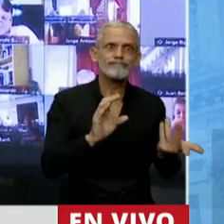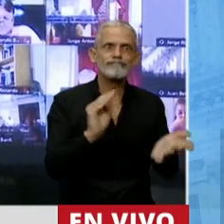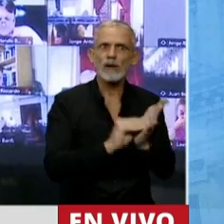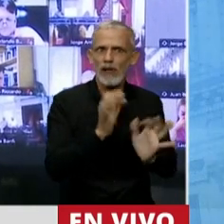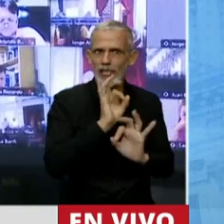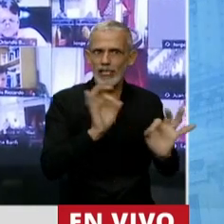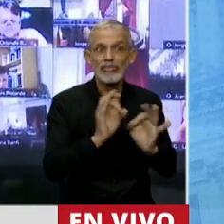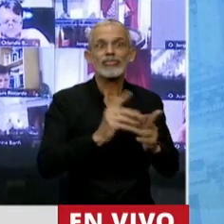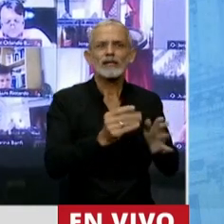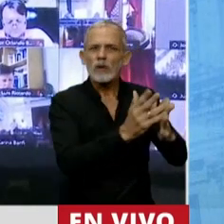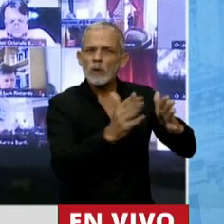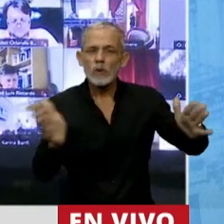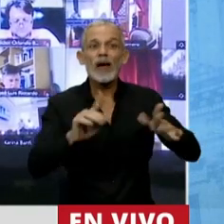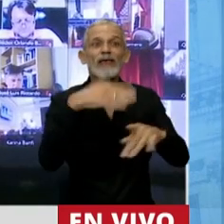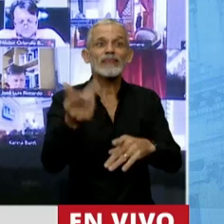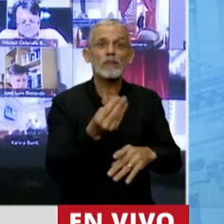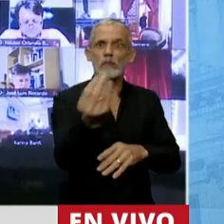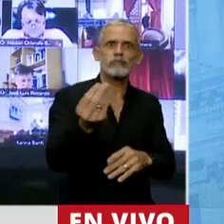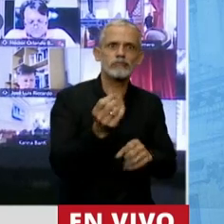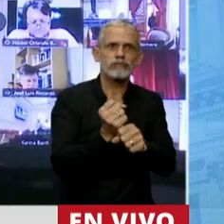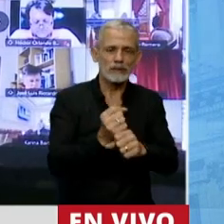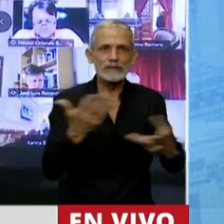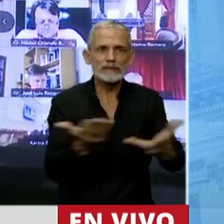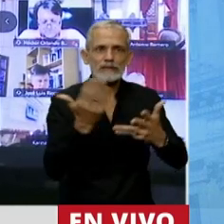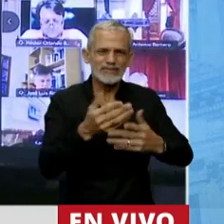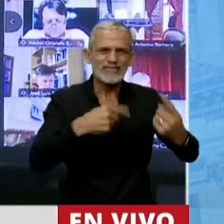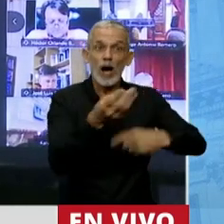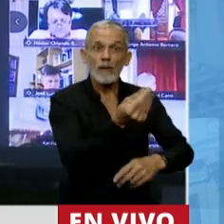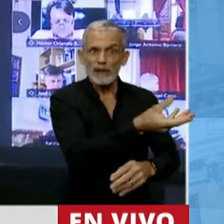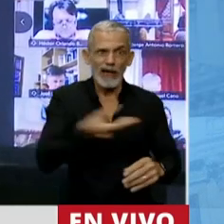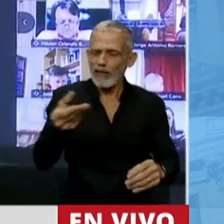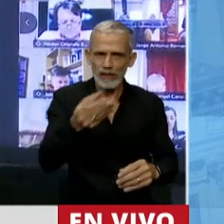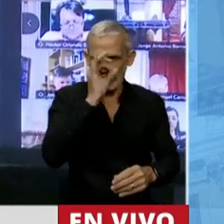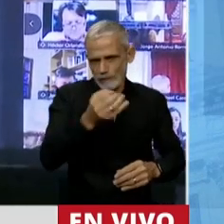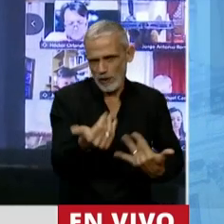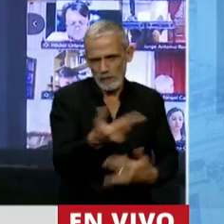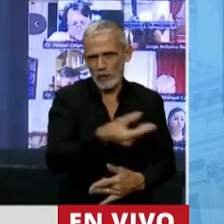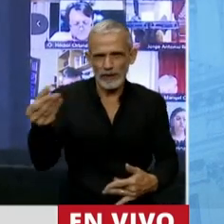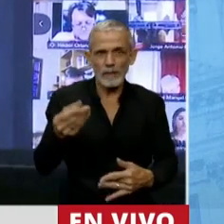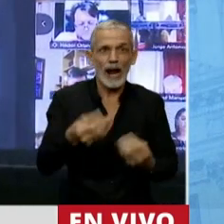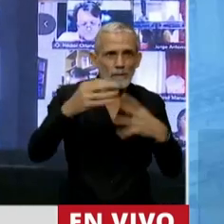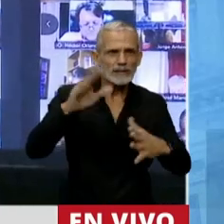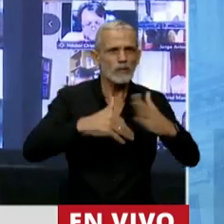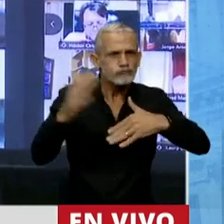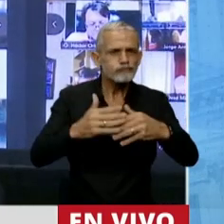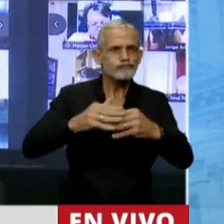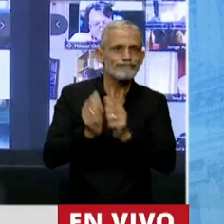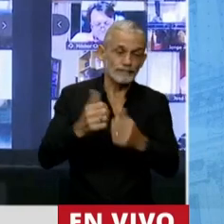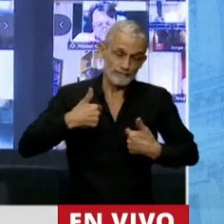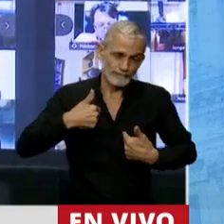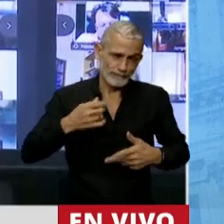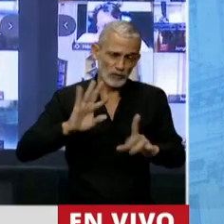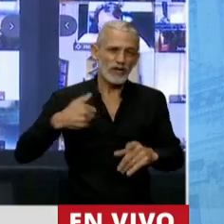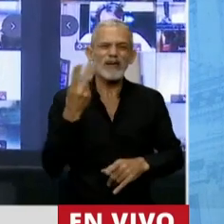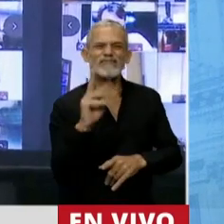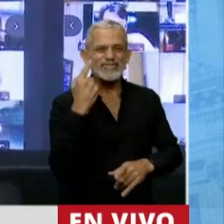y las gestiones posteriores no pudieron gestionar esos fondos para terminar y comenzar esa planta. Fue en mi caso cuando